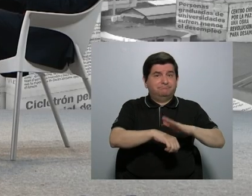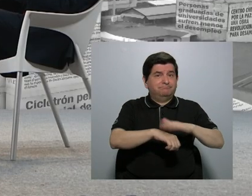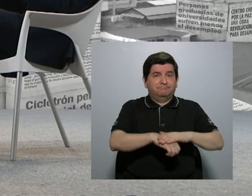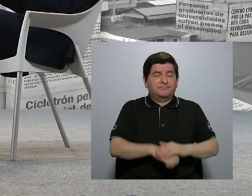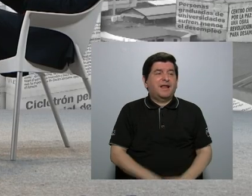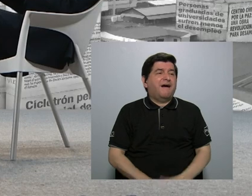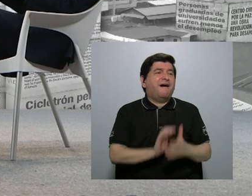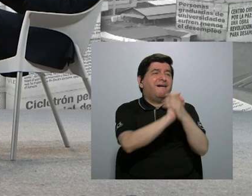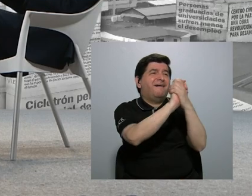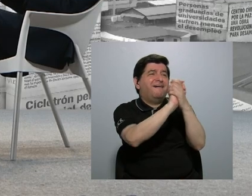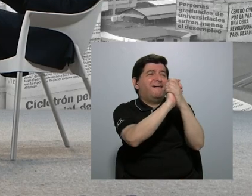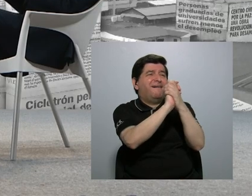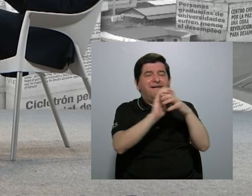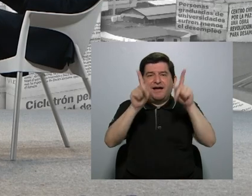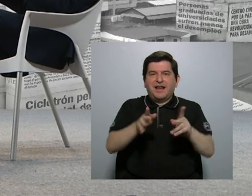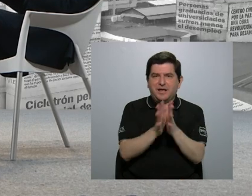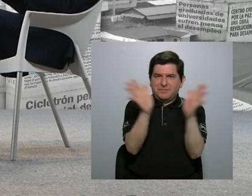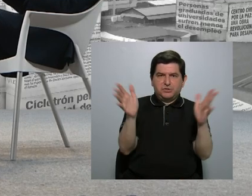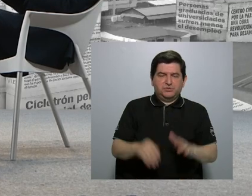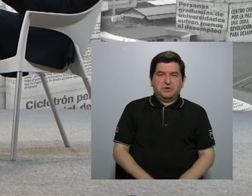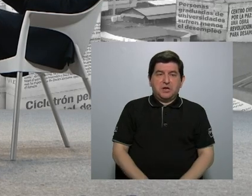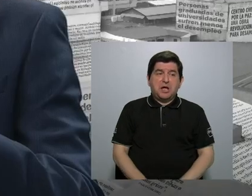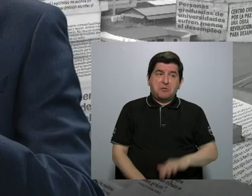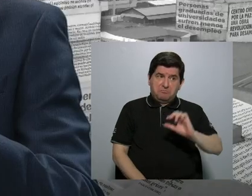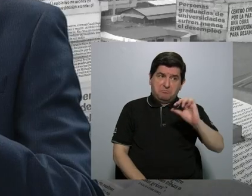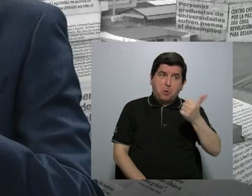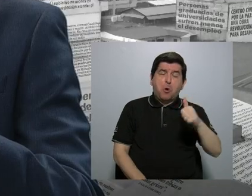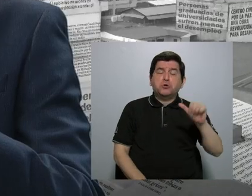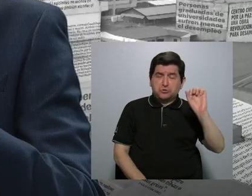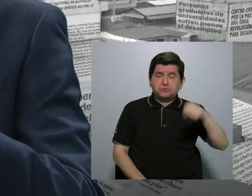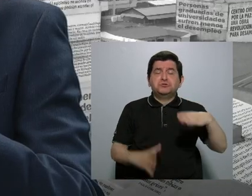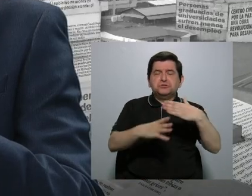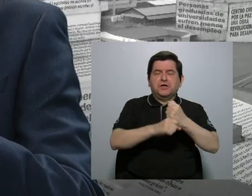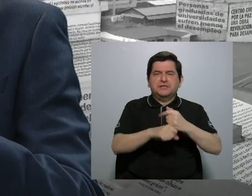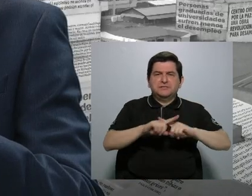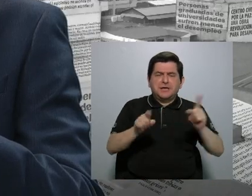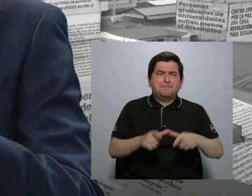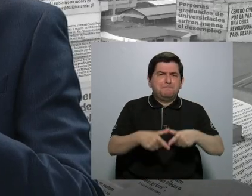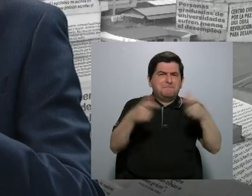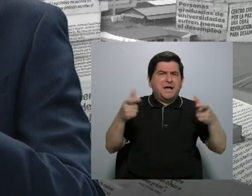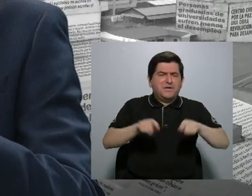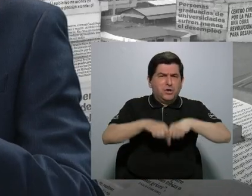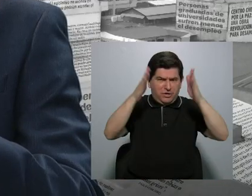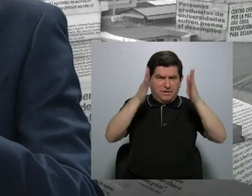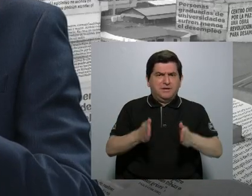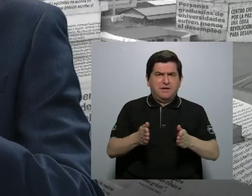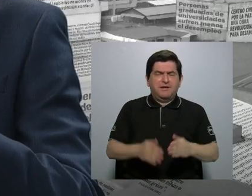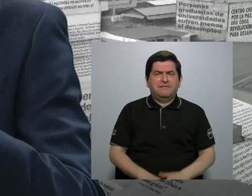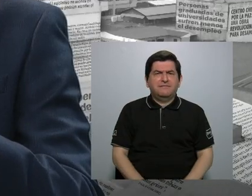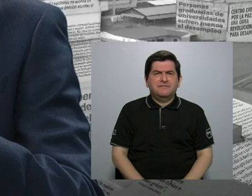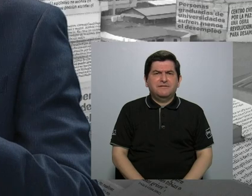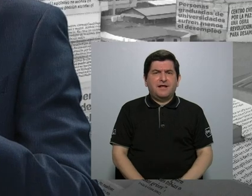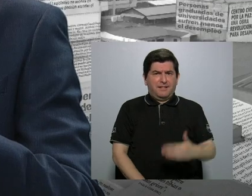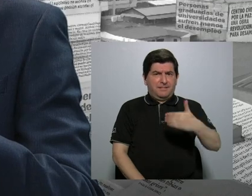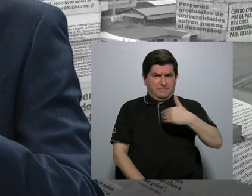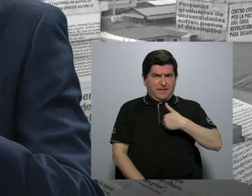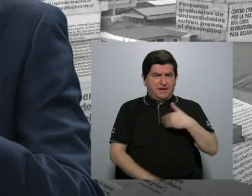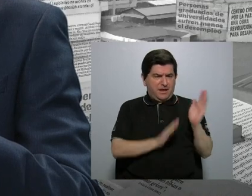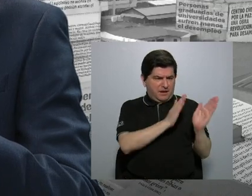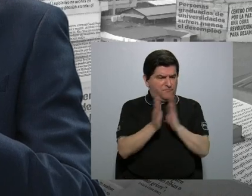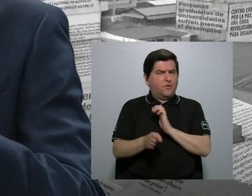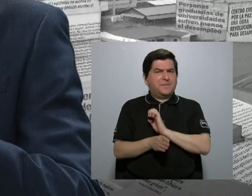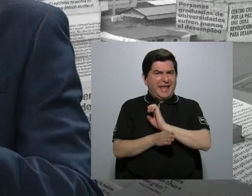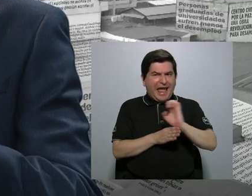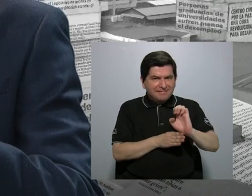aplaudir a la figura pública. Hay quienes lo hacen, no lo vamos a negar, pero la mayoría de los periodistas tienen una formación